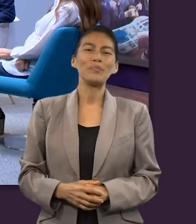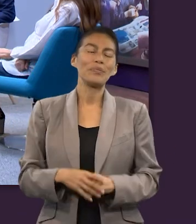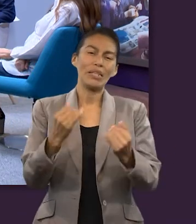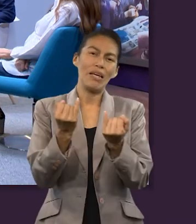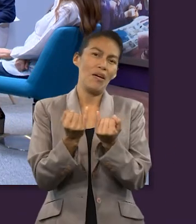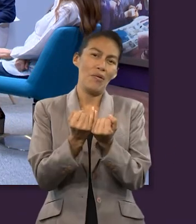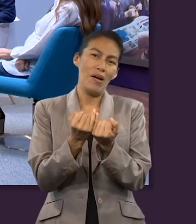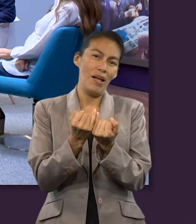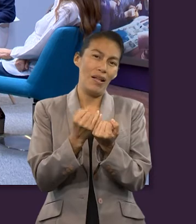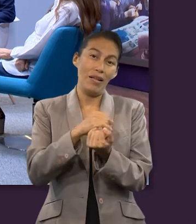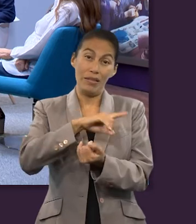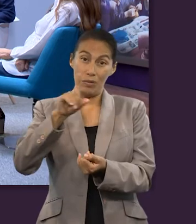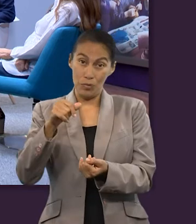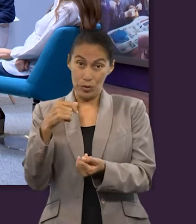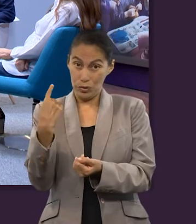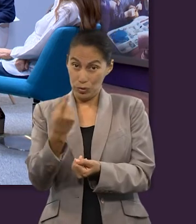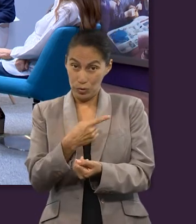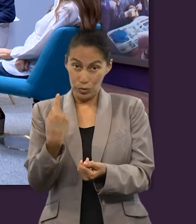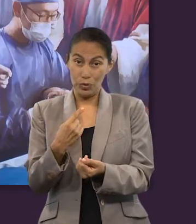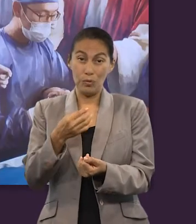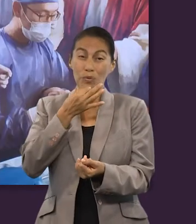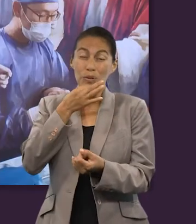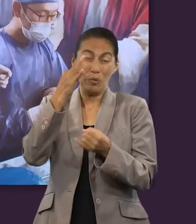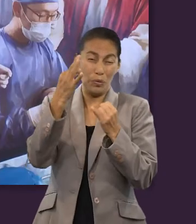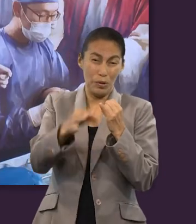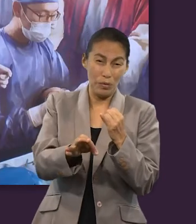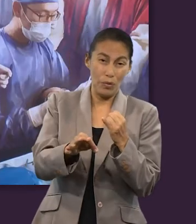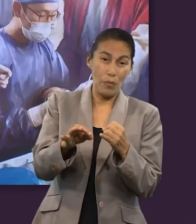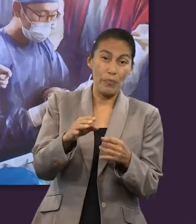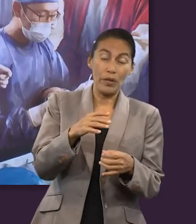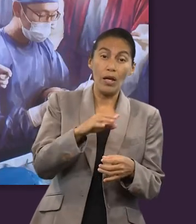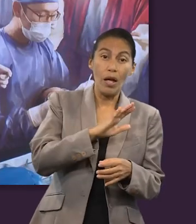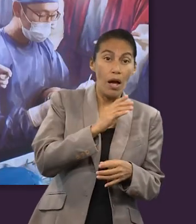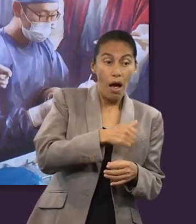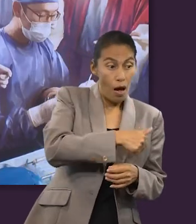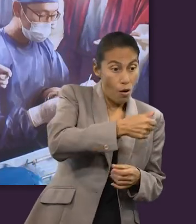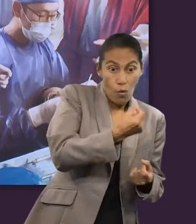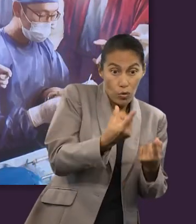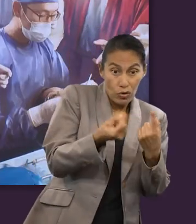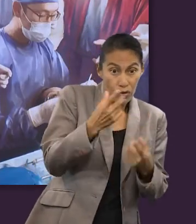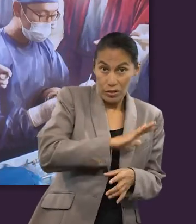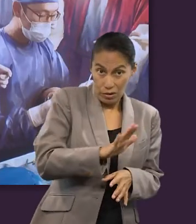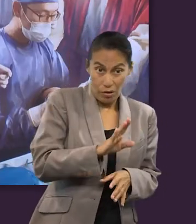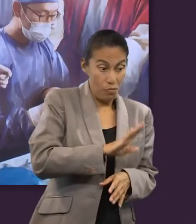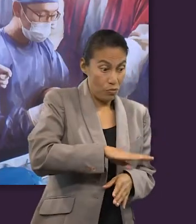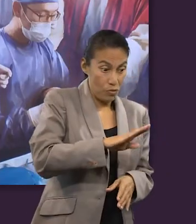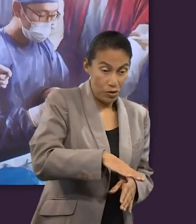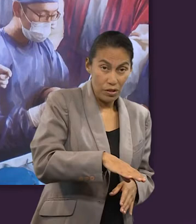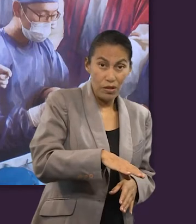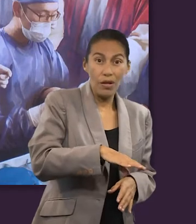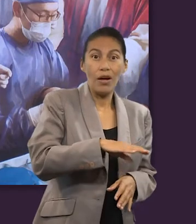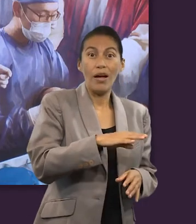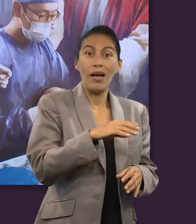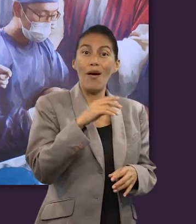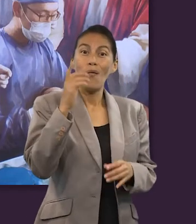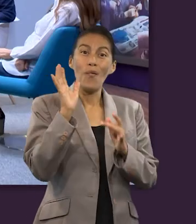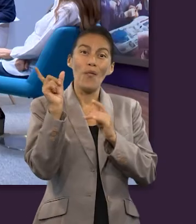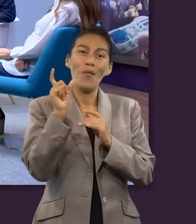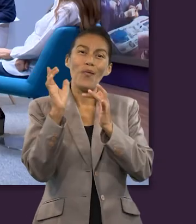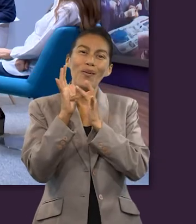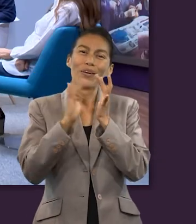cuando sea el momento final, si dormimos, vamos a ser resucitados con Él y vamos a ser ascendidos con Él al cielo.